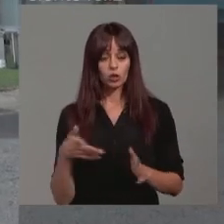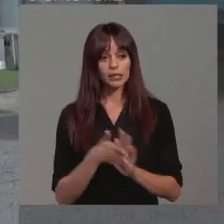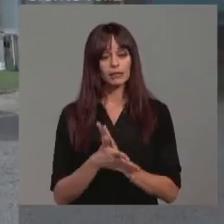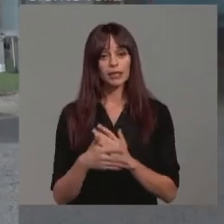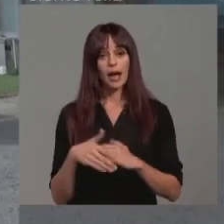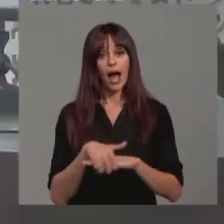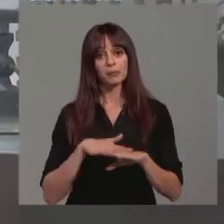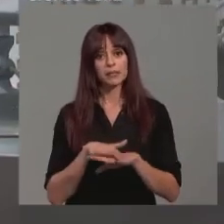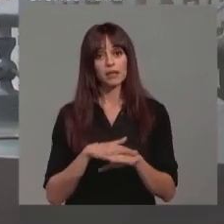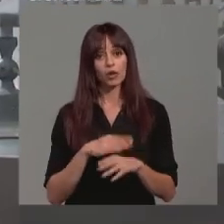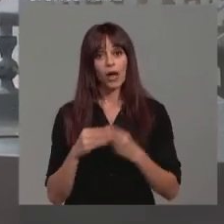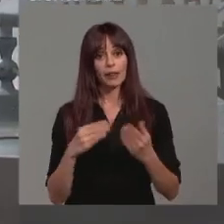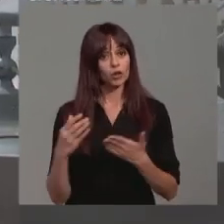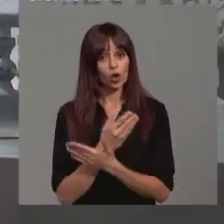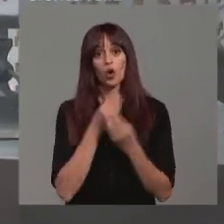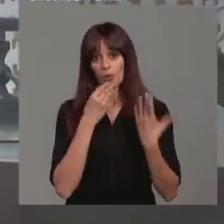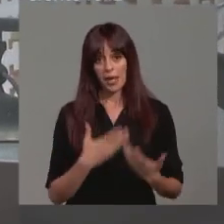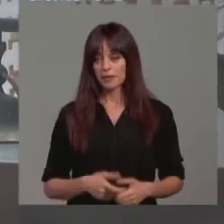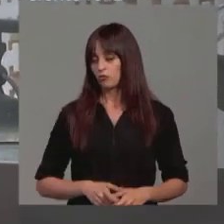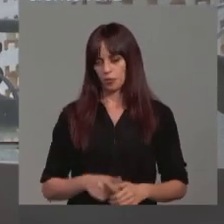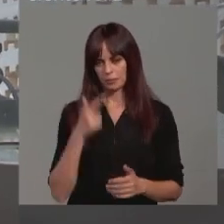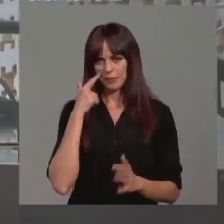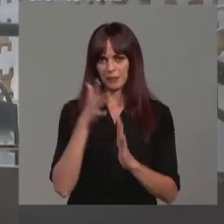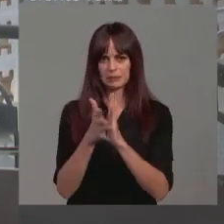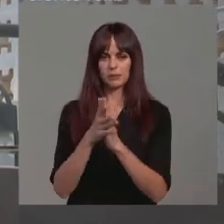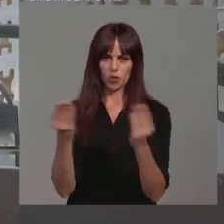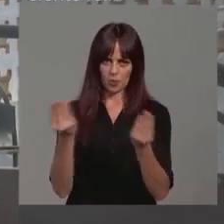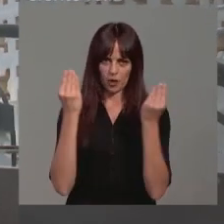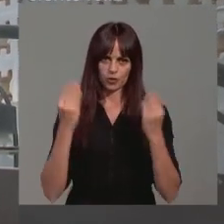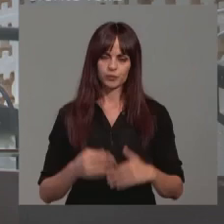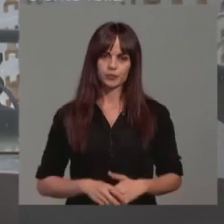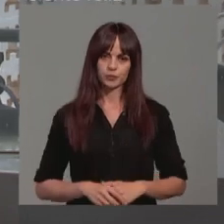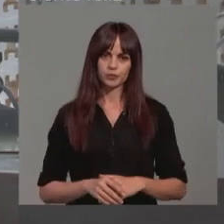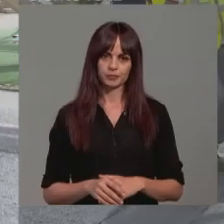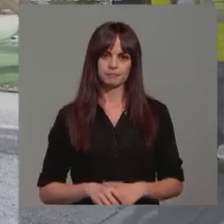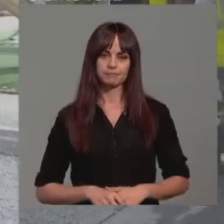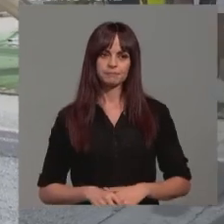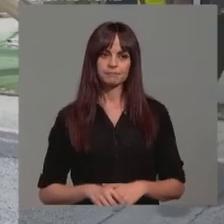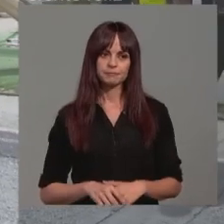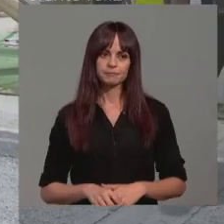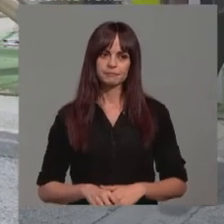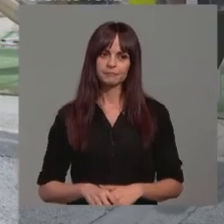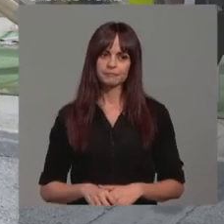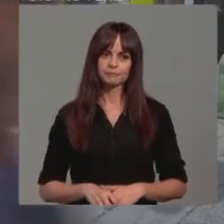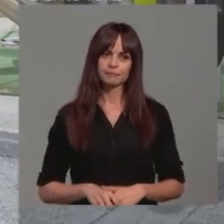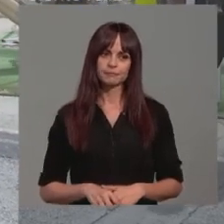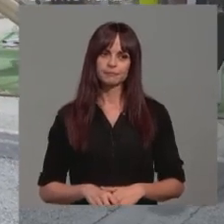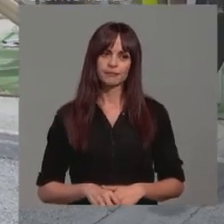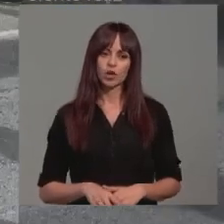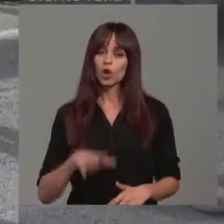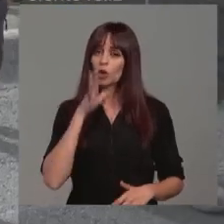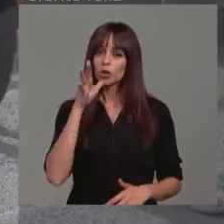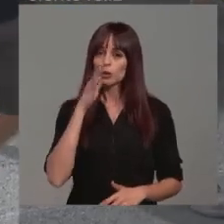administración haya hecho todo bien. Y me explico mucho mejor, porque los dos principales